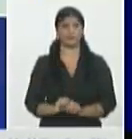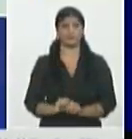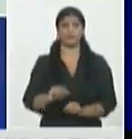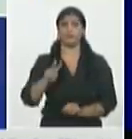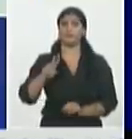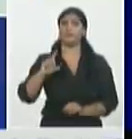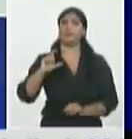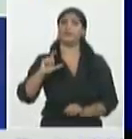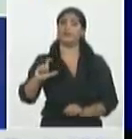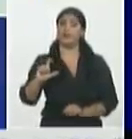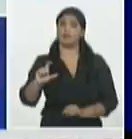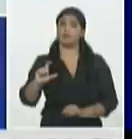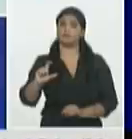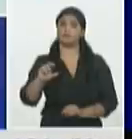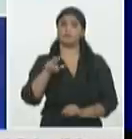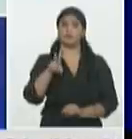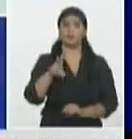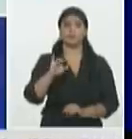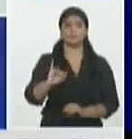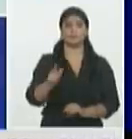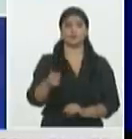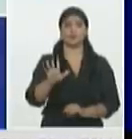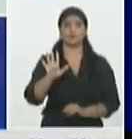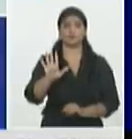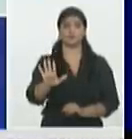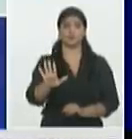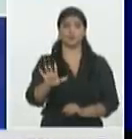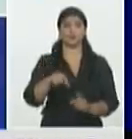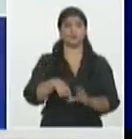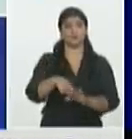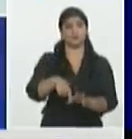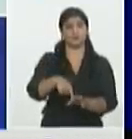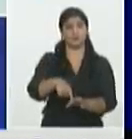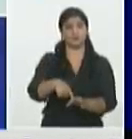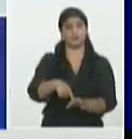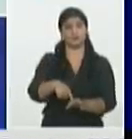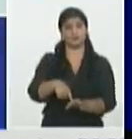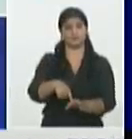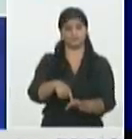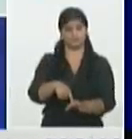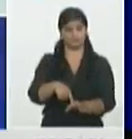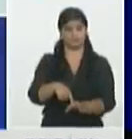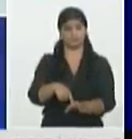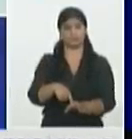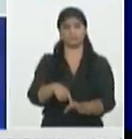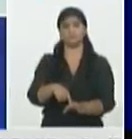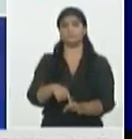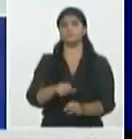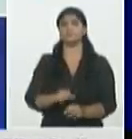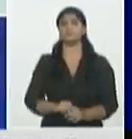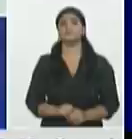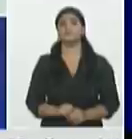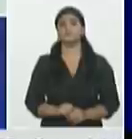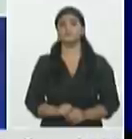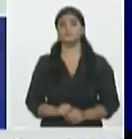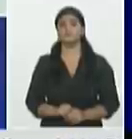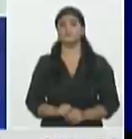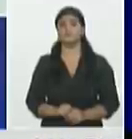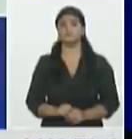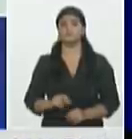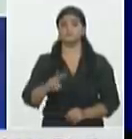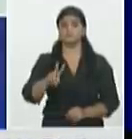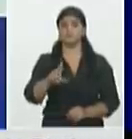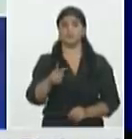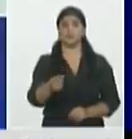26,5 y el municipio especial Isla de la Juventud una tasa de 2,4